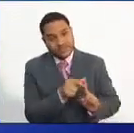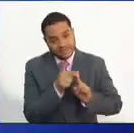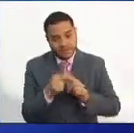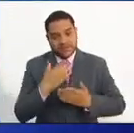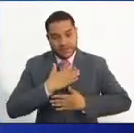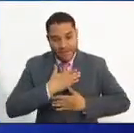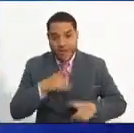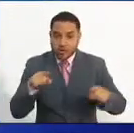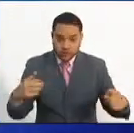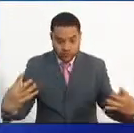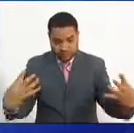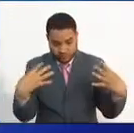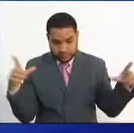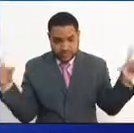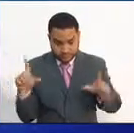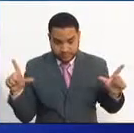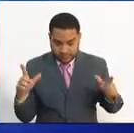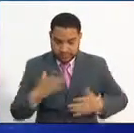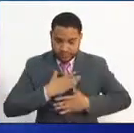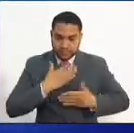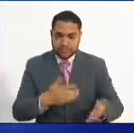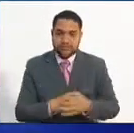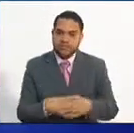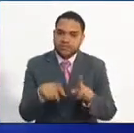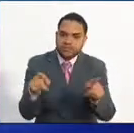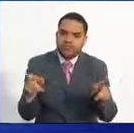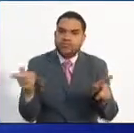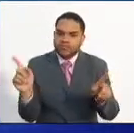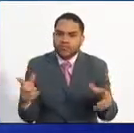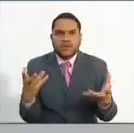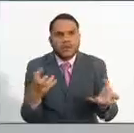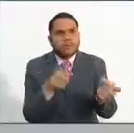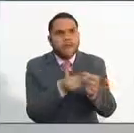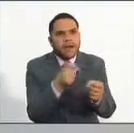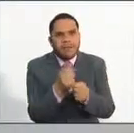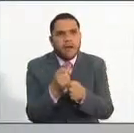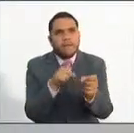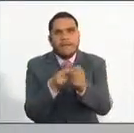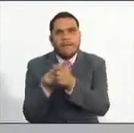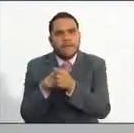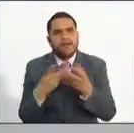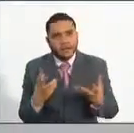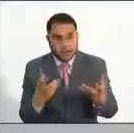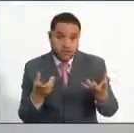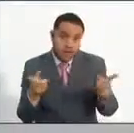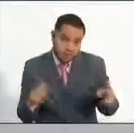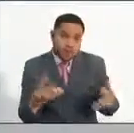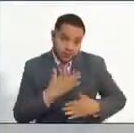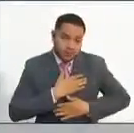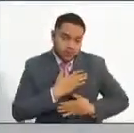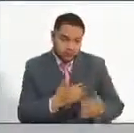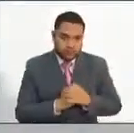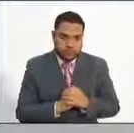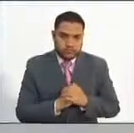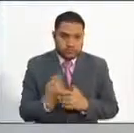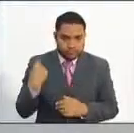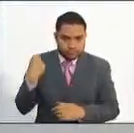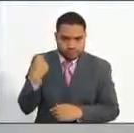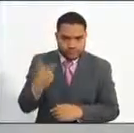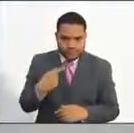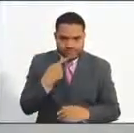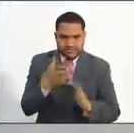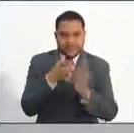para todos los televidentes y en especial para los aspirantes a las diferentes convocatorias. Muy bien, como lo dijimos hace tan solo unos